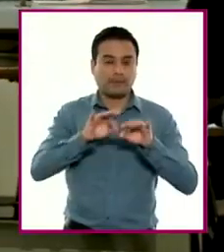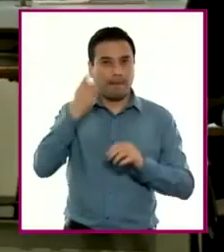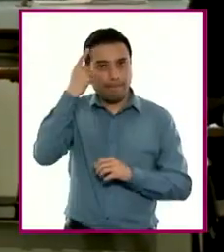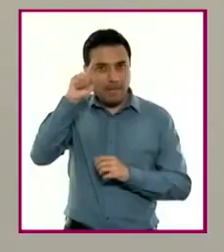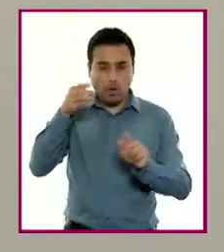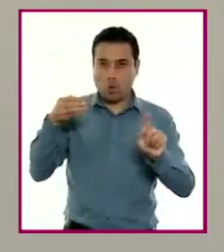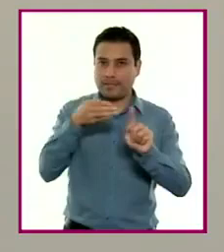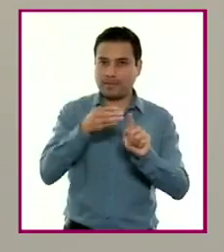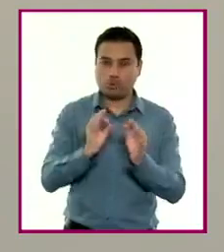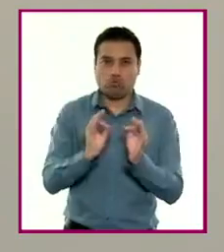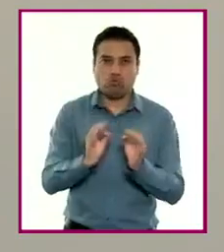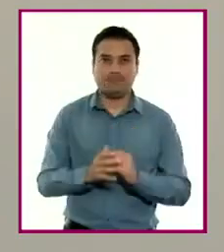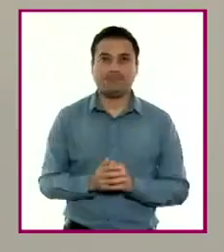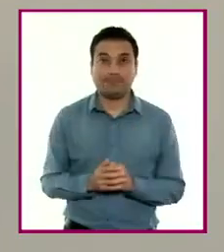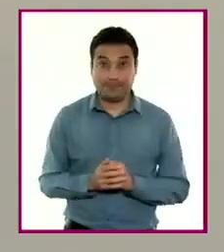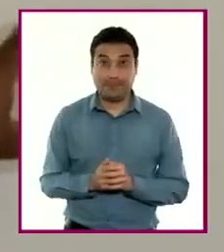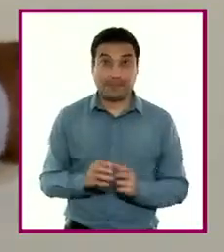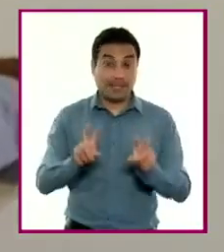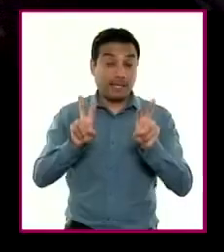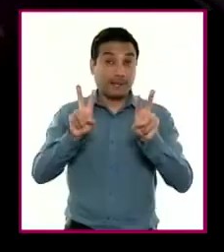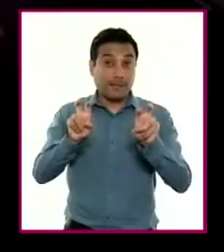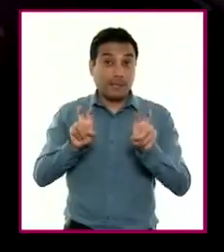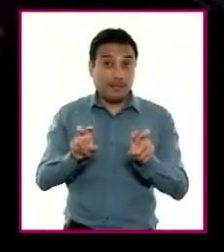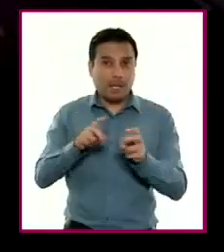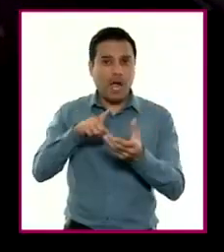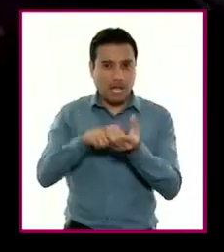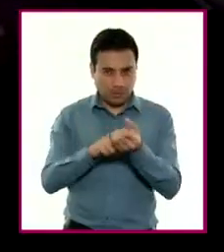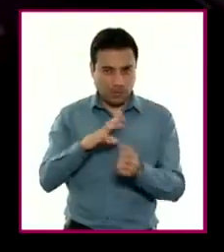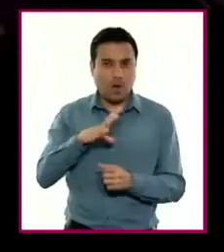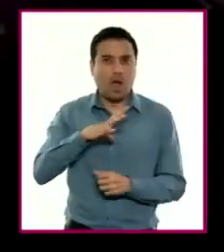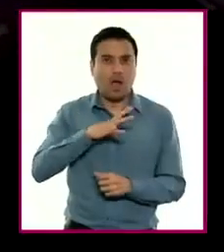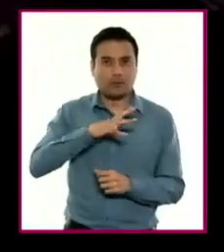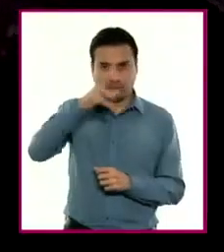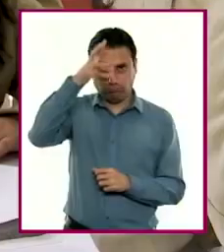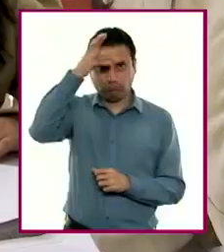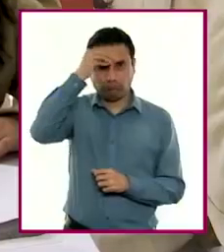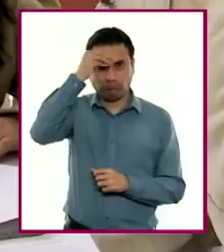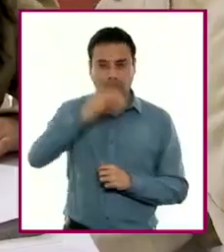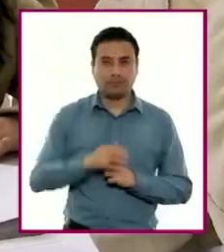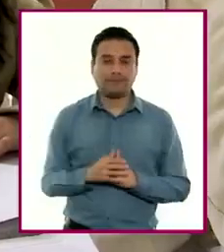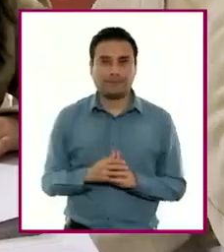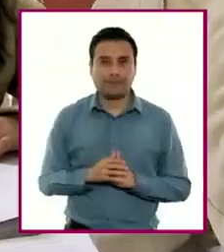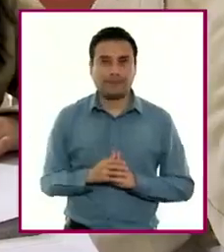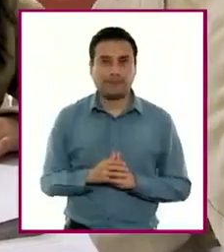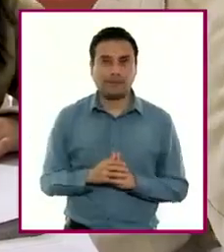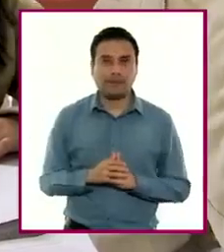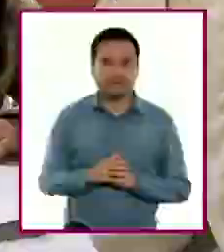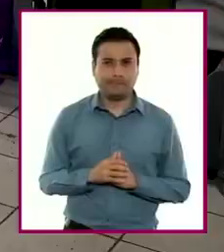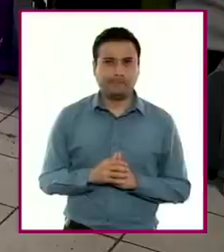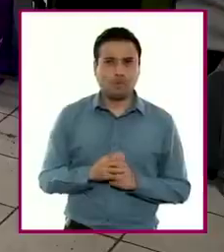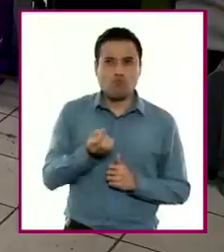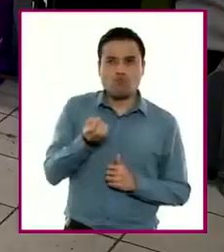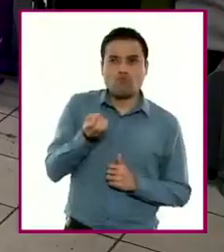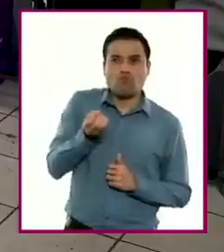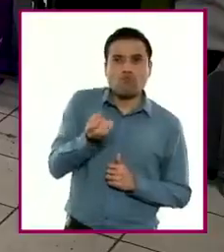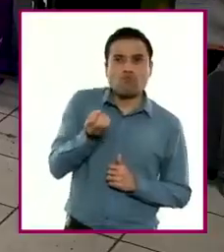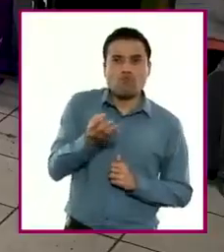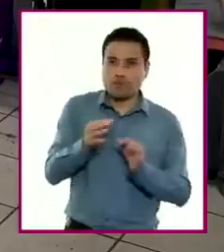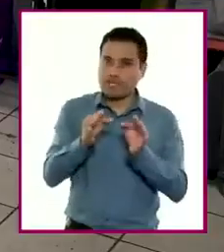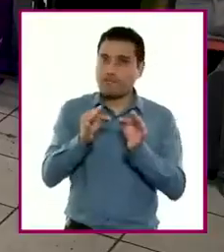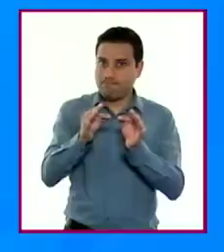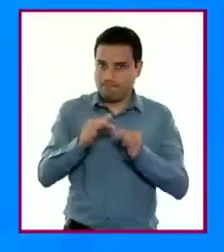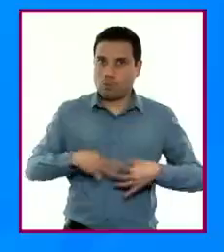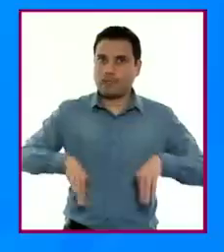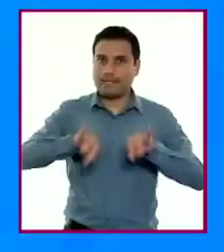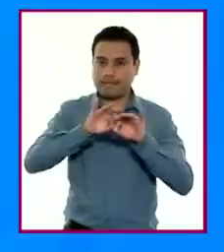educativos y cada contenido incluye procesos de desarrollo de aprendizaje, los cuales aportan puntos clave para su tratamiento.